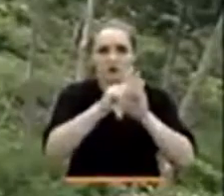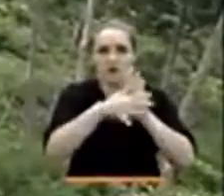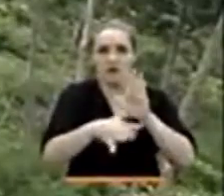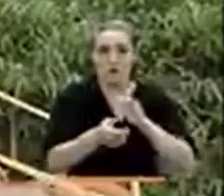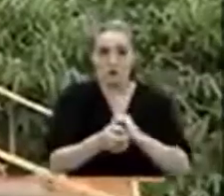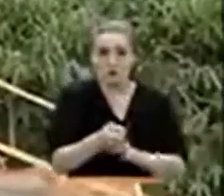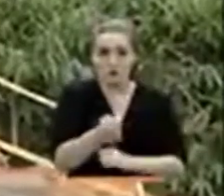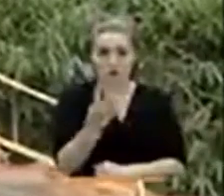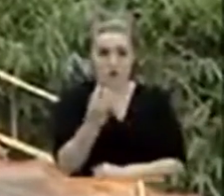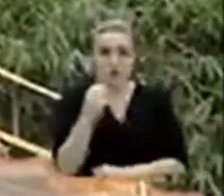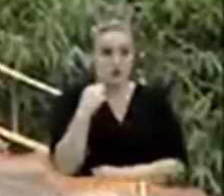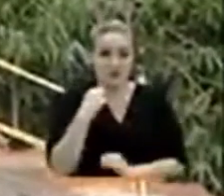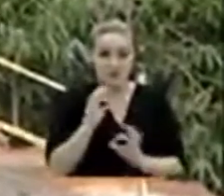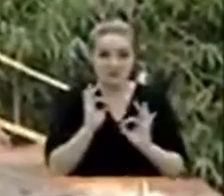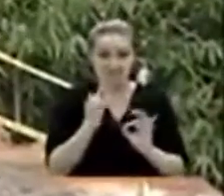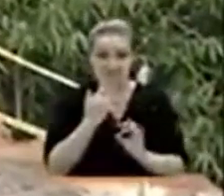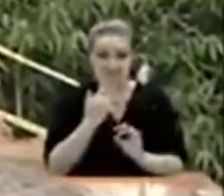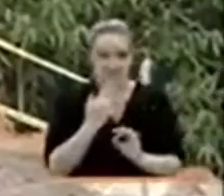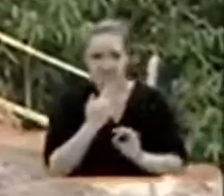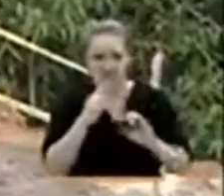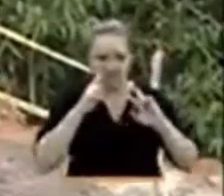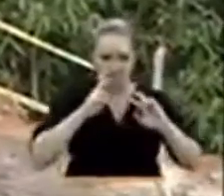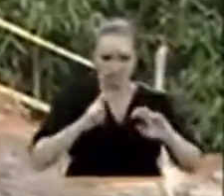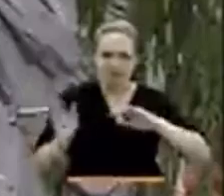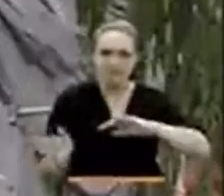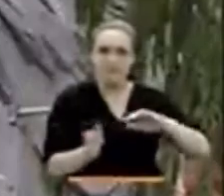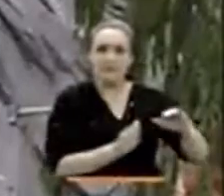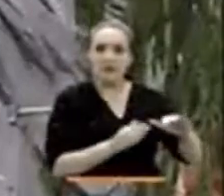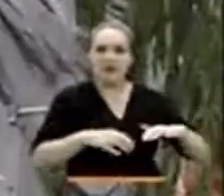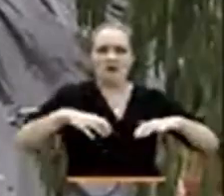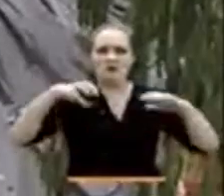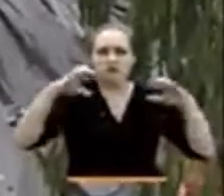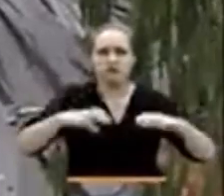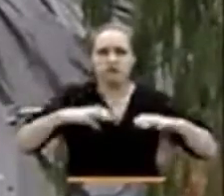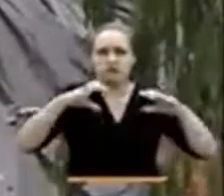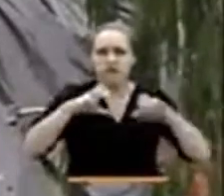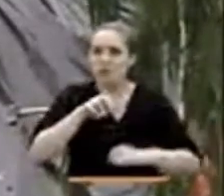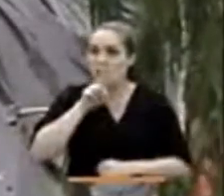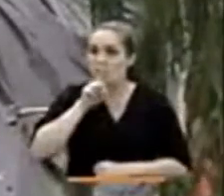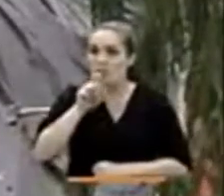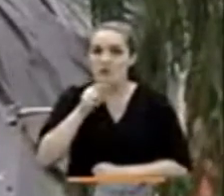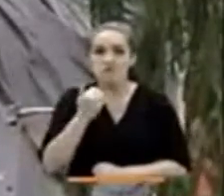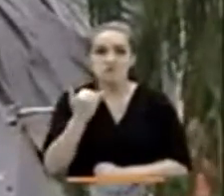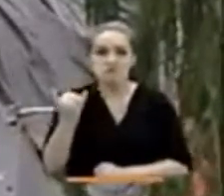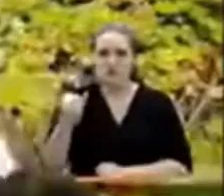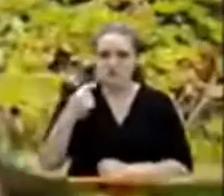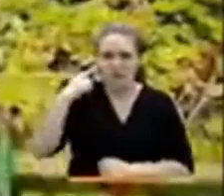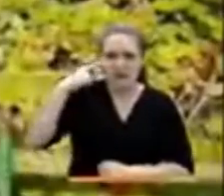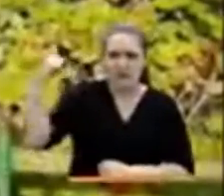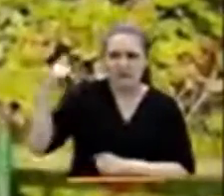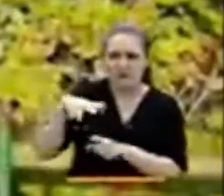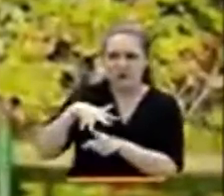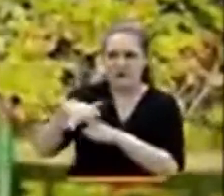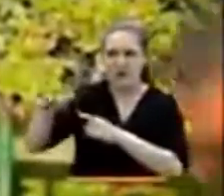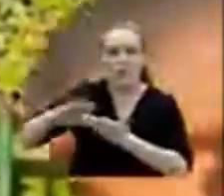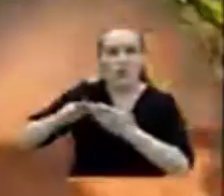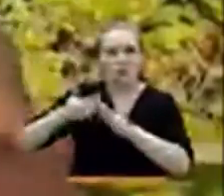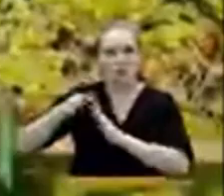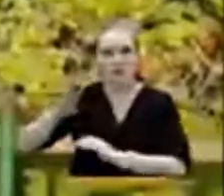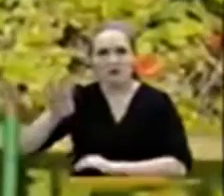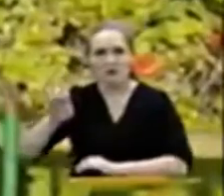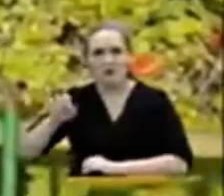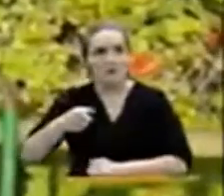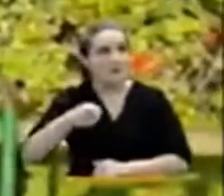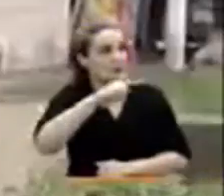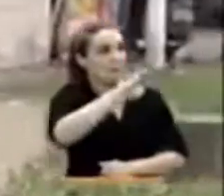alerta por la temporada de lluvias en el país. En Bucaramanga verifican el riesgo para las familias de la Comunidad 9. En Barranquilla, un